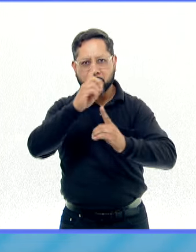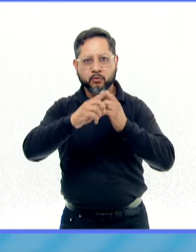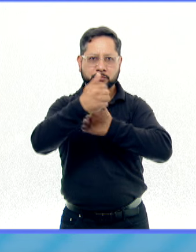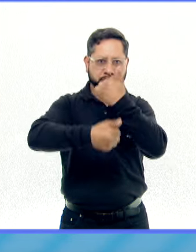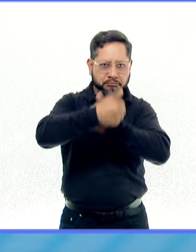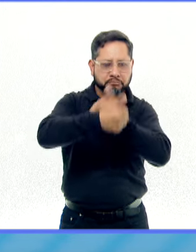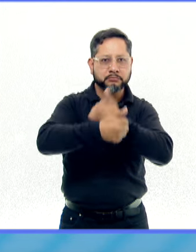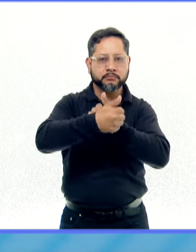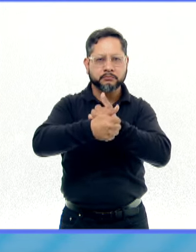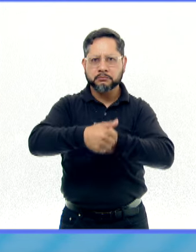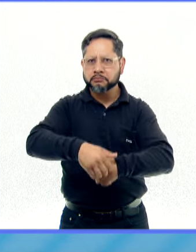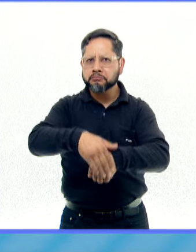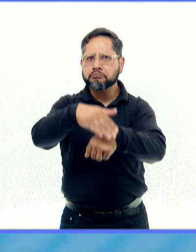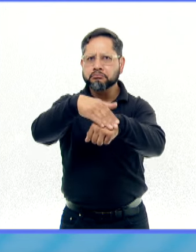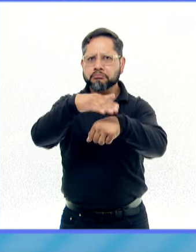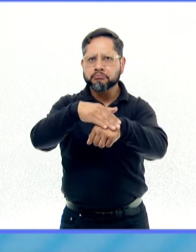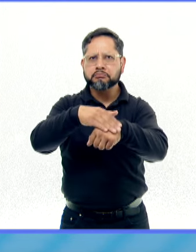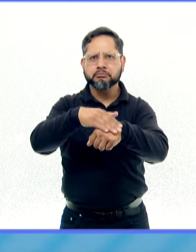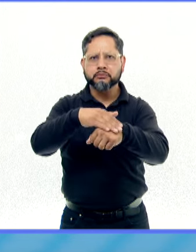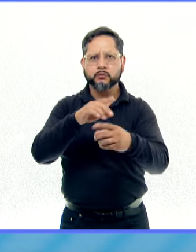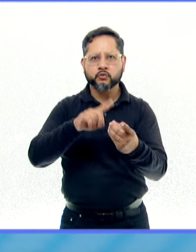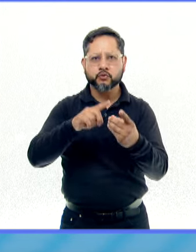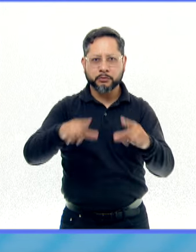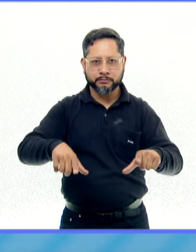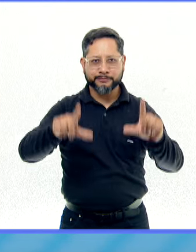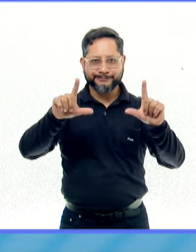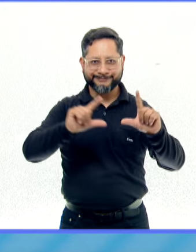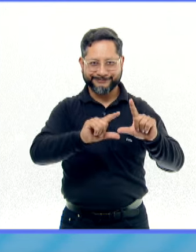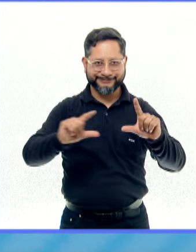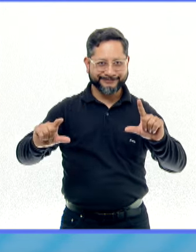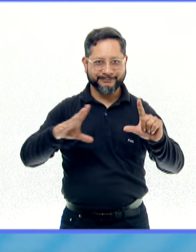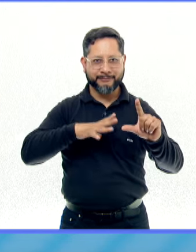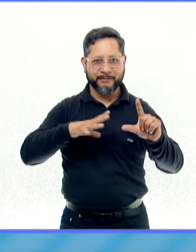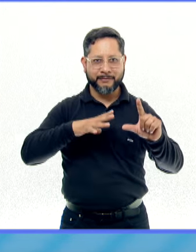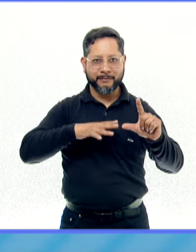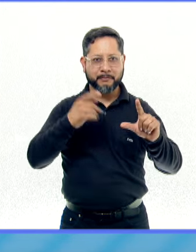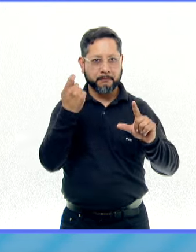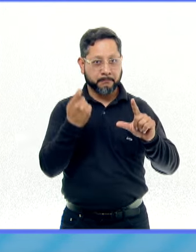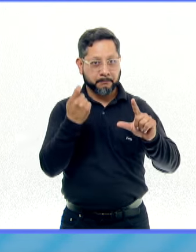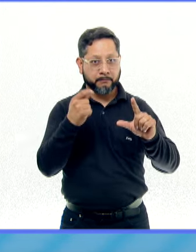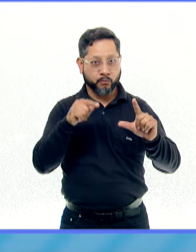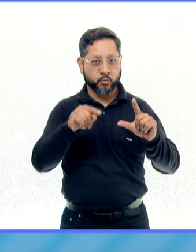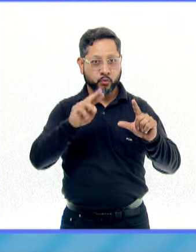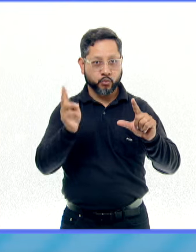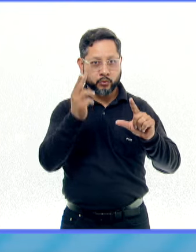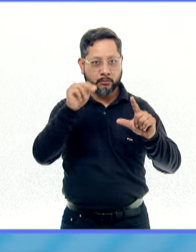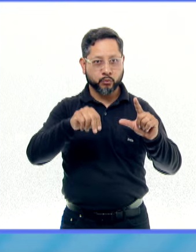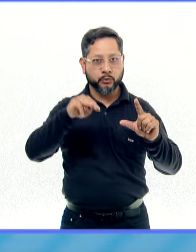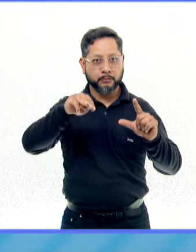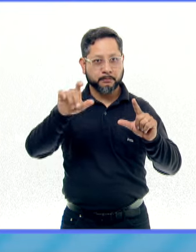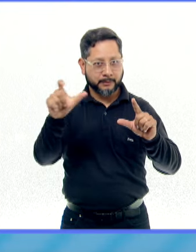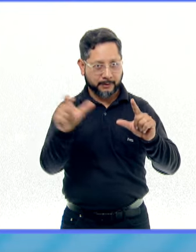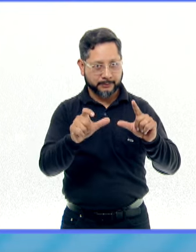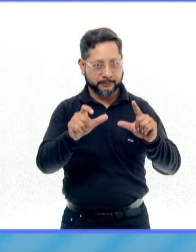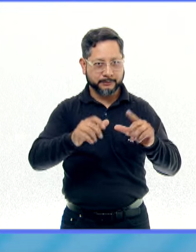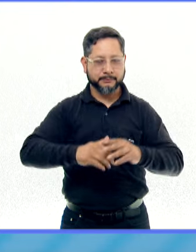La convocatoria está disponible en la página que aparece en nuestra pantalla becarios.unam.mx